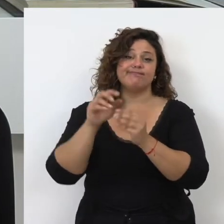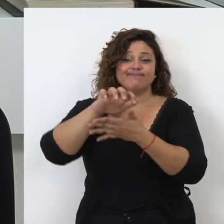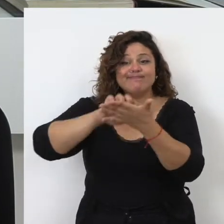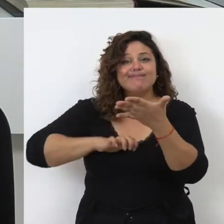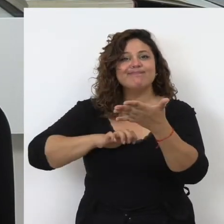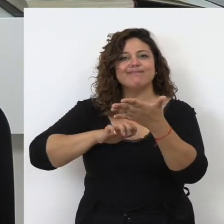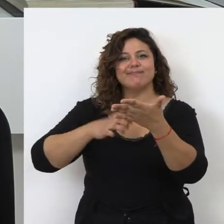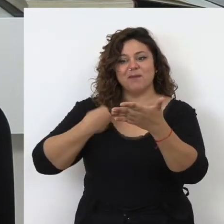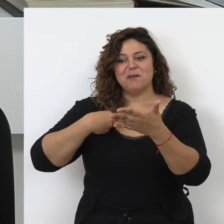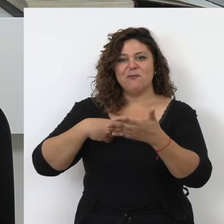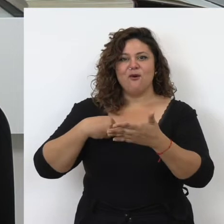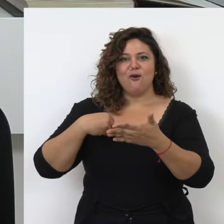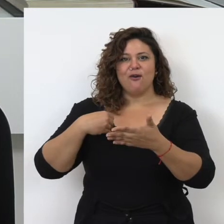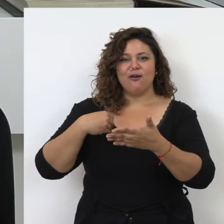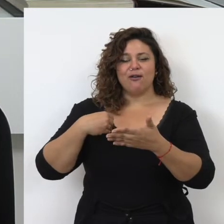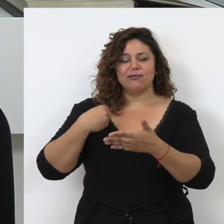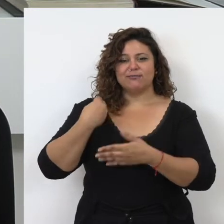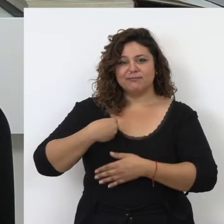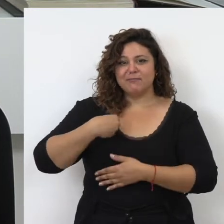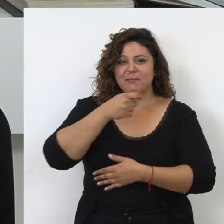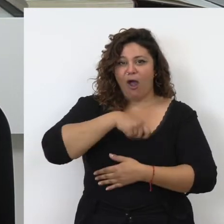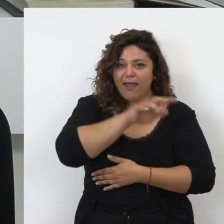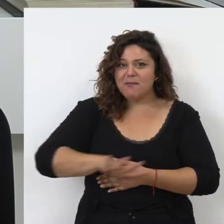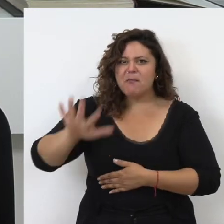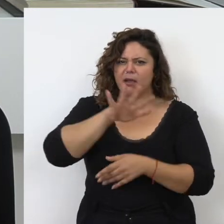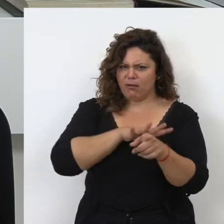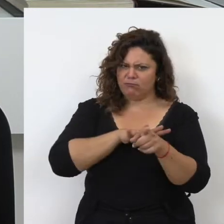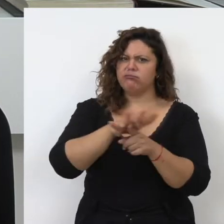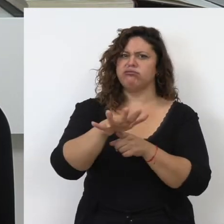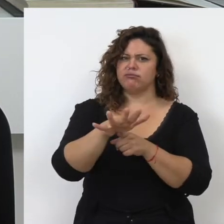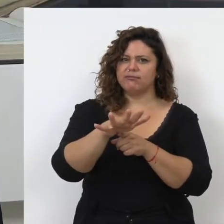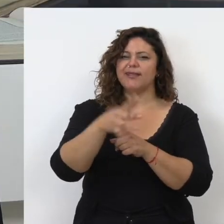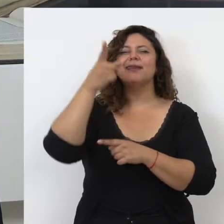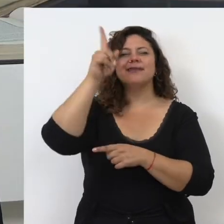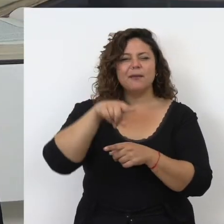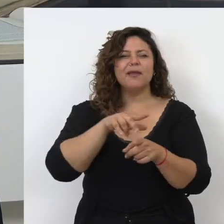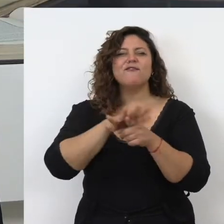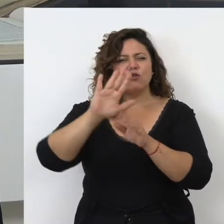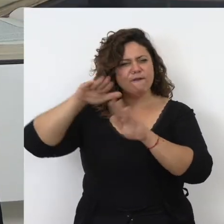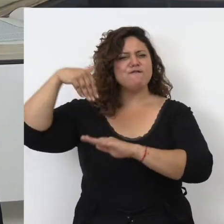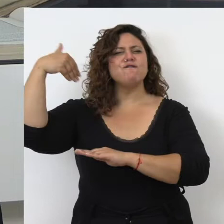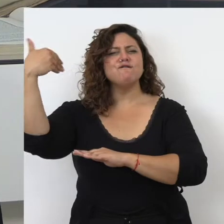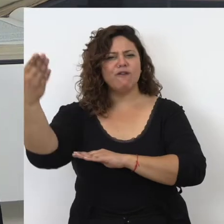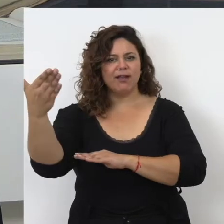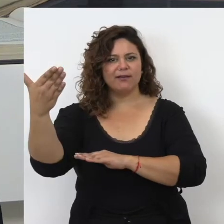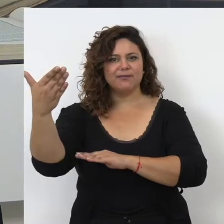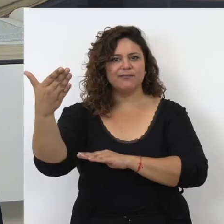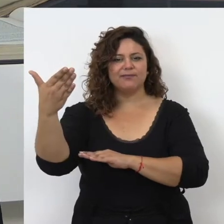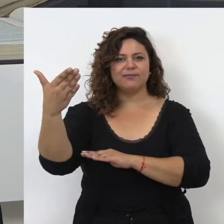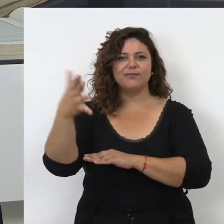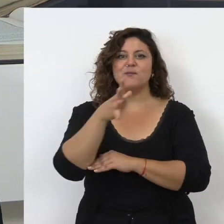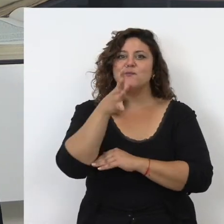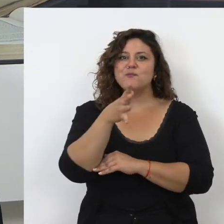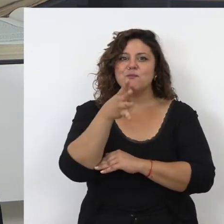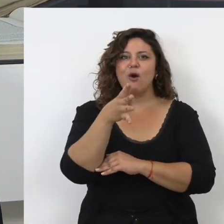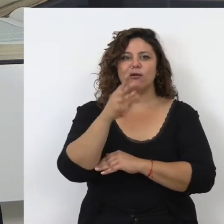en el propio terreno peninsular como también fuera de nuestras fronteras, puesto